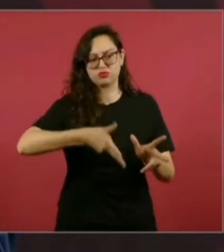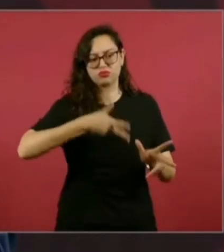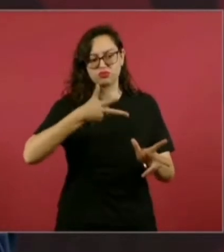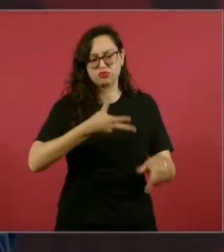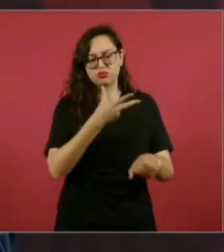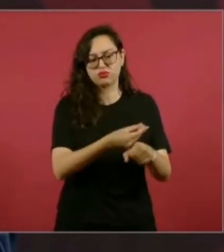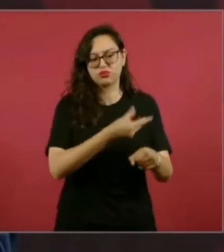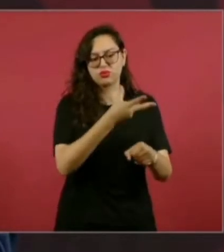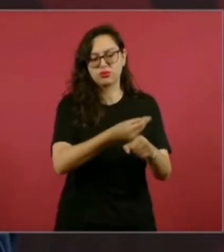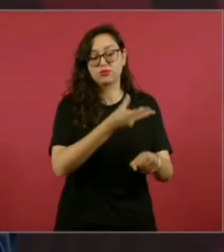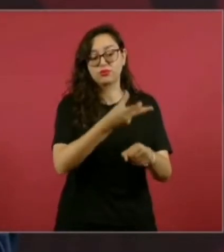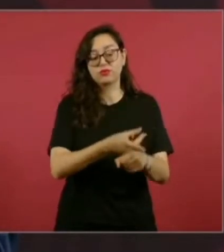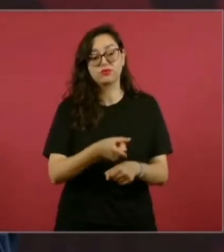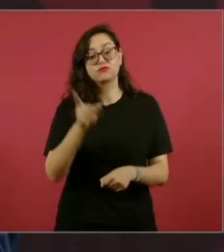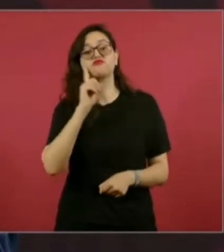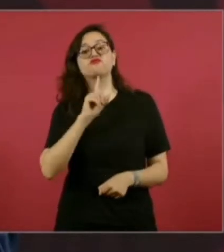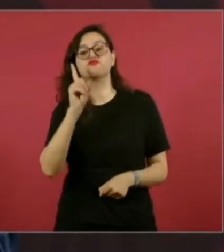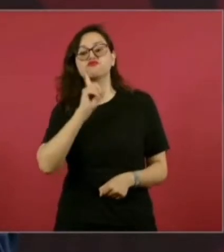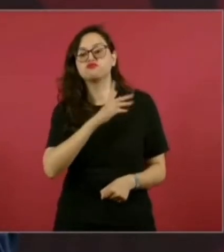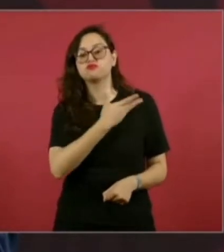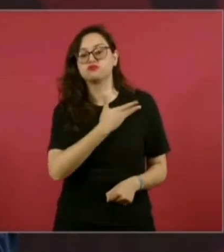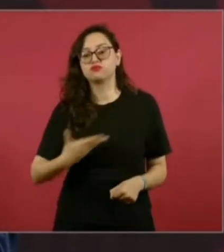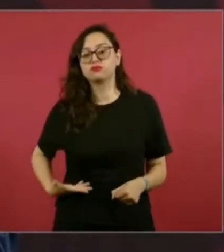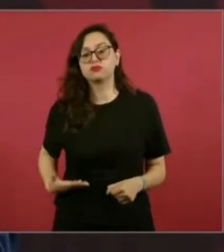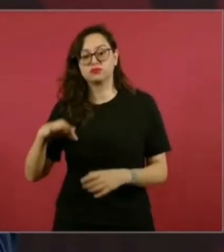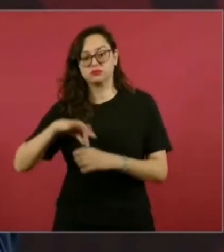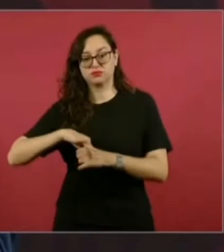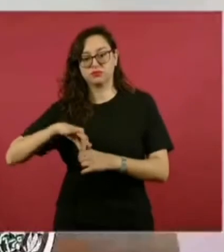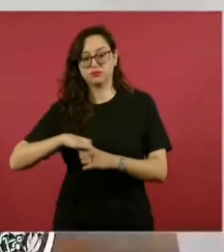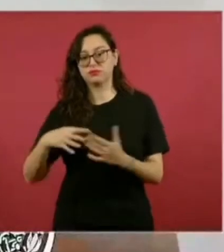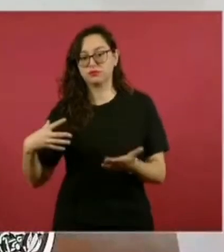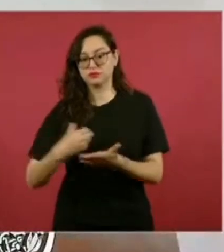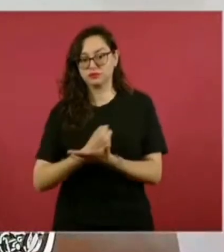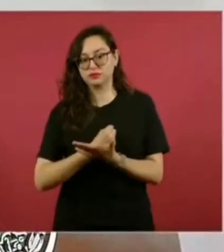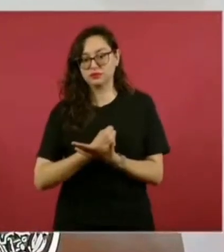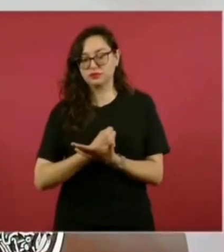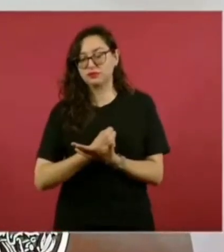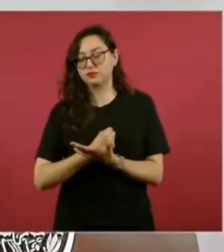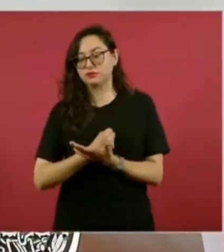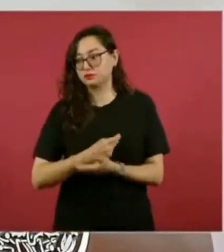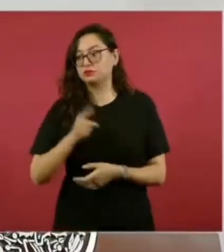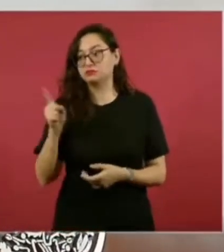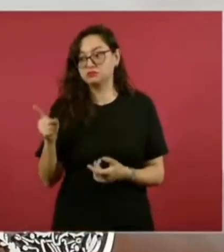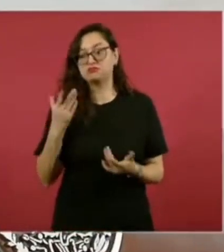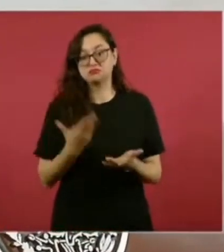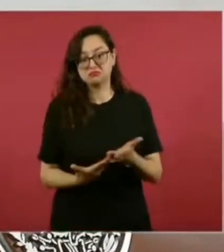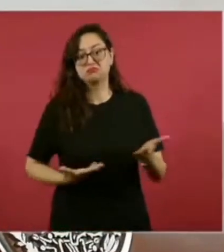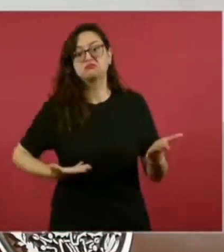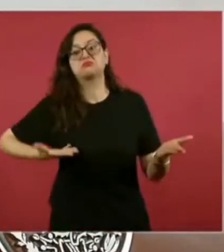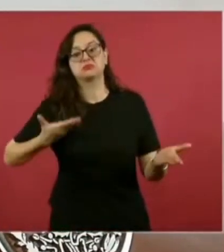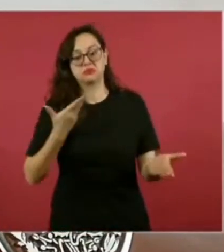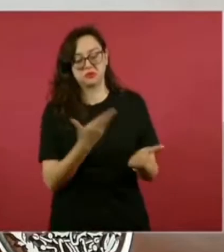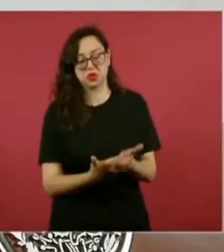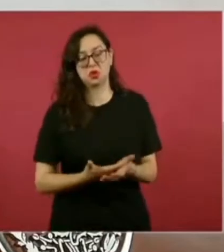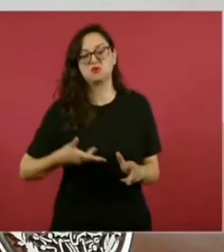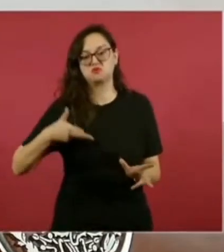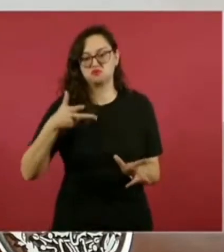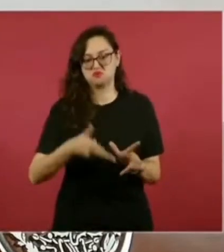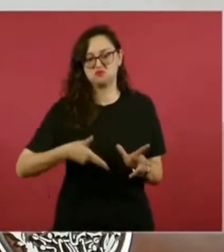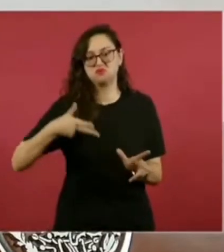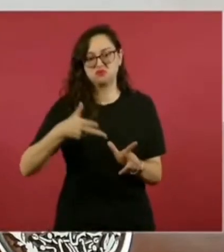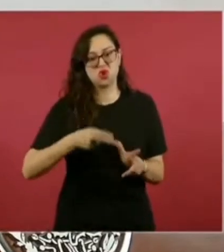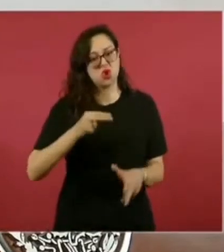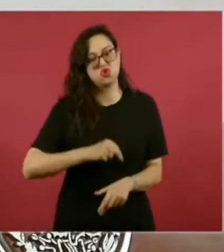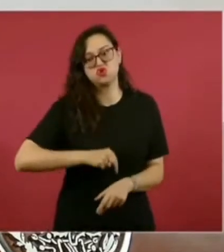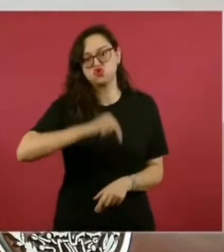está proponiendo la construcción de los